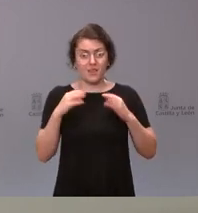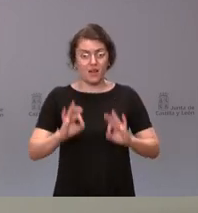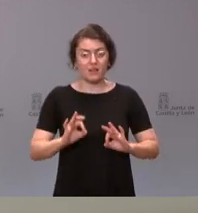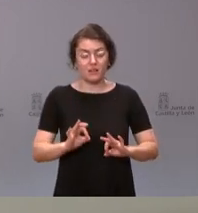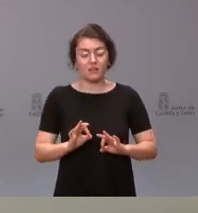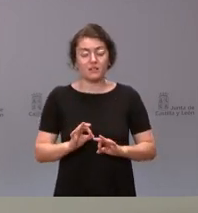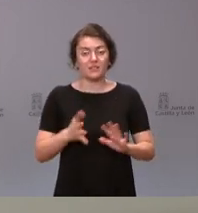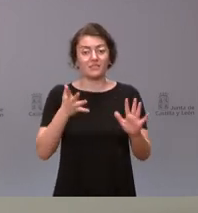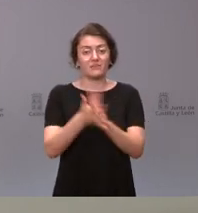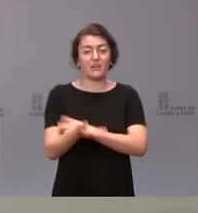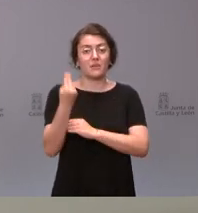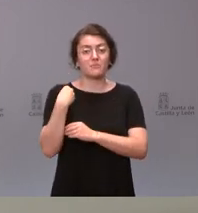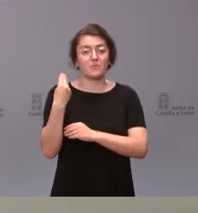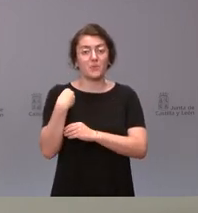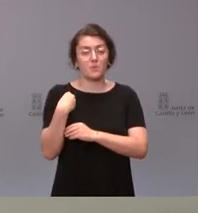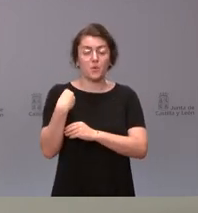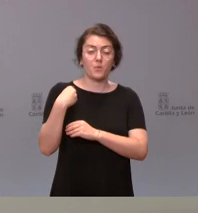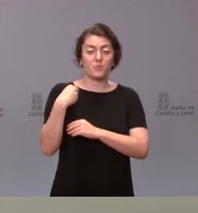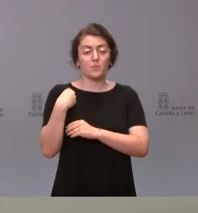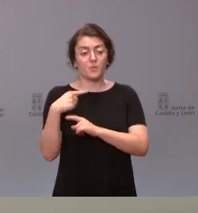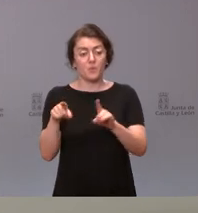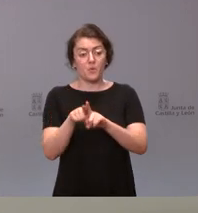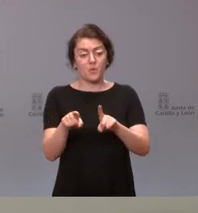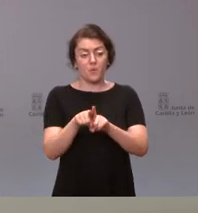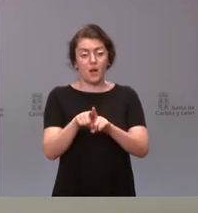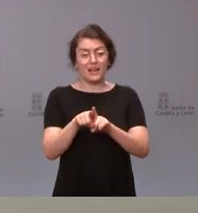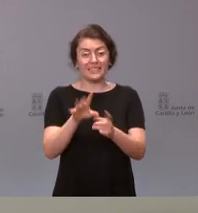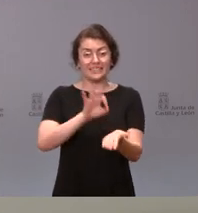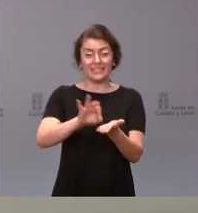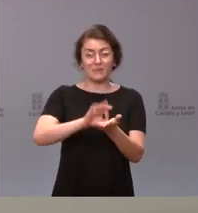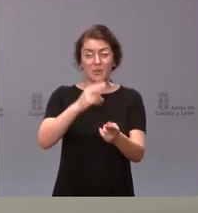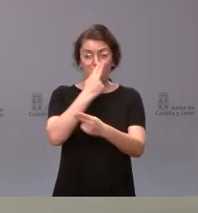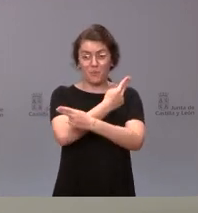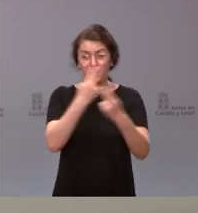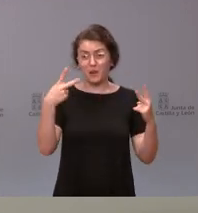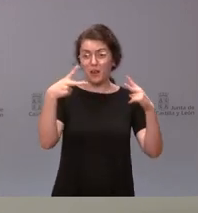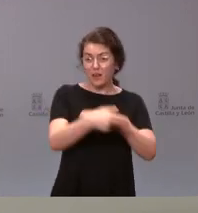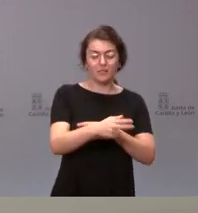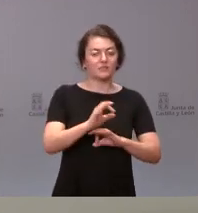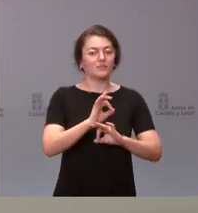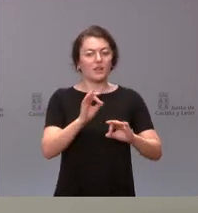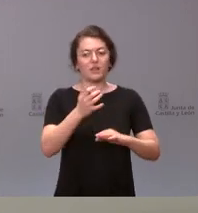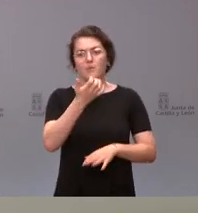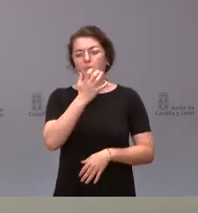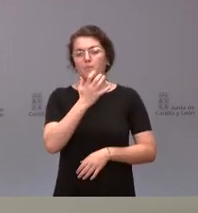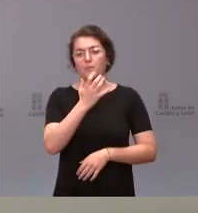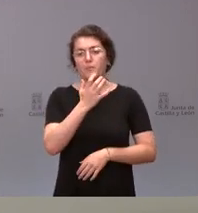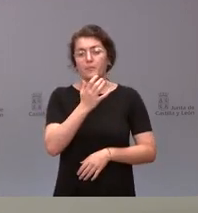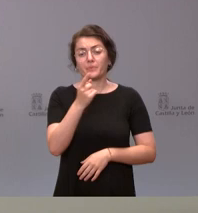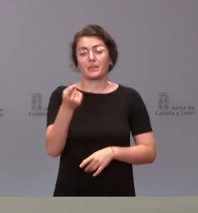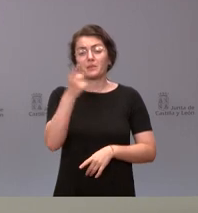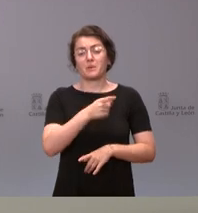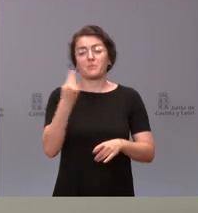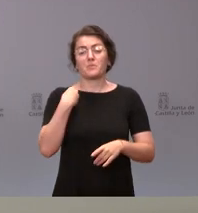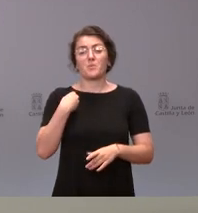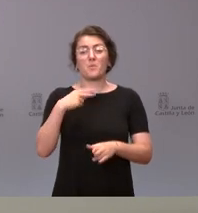los ajustes se produjeran, sobre todo, sobre los principales servicios públicos, sobre el ámbito de las políticas vinculadas